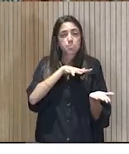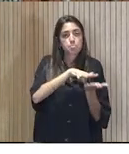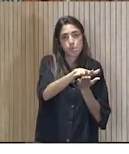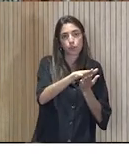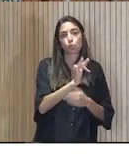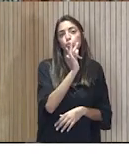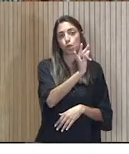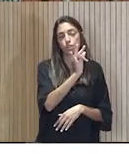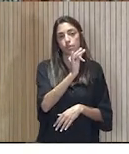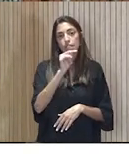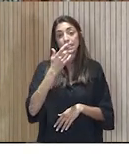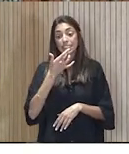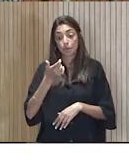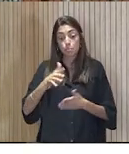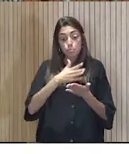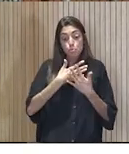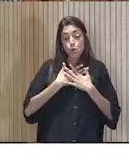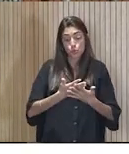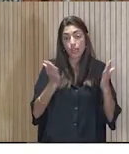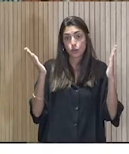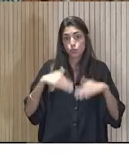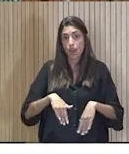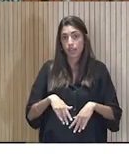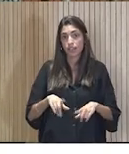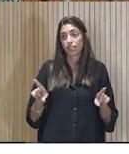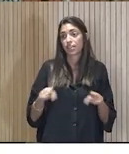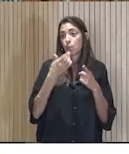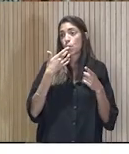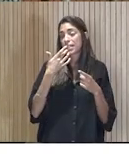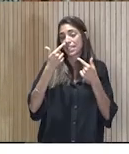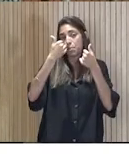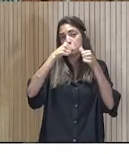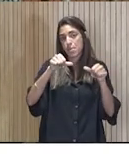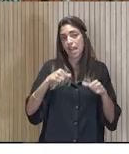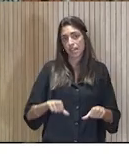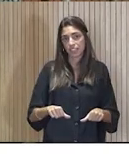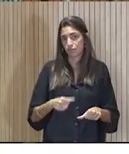hablábamos antes. Sin esta gente ya puedes poner etiquetas y marcas que no funcionaría nada.